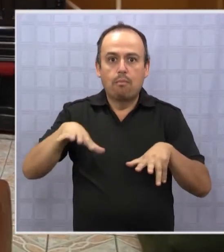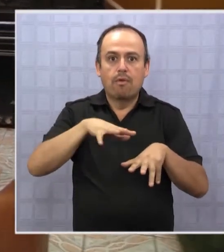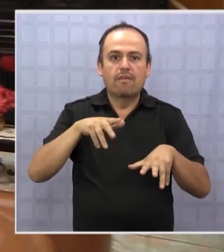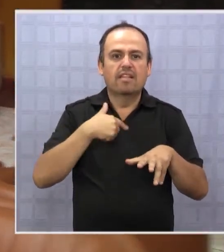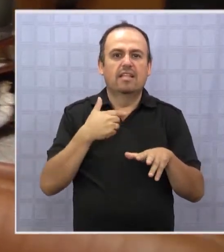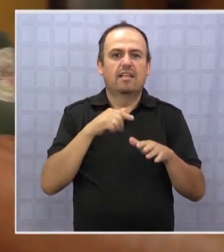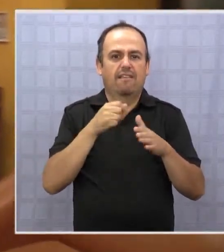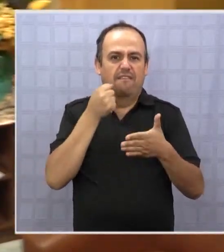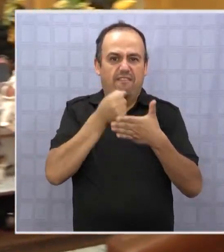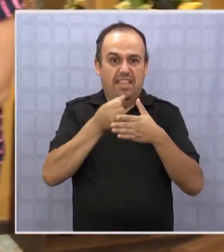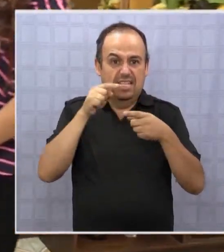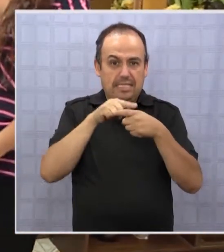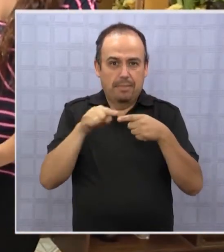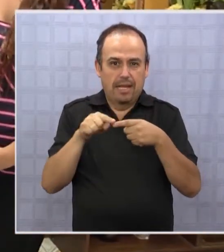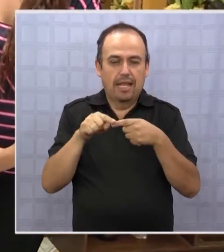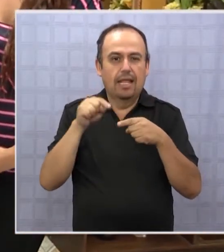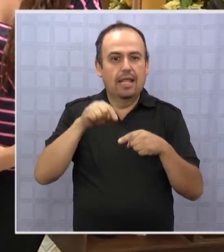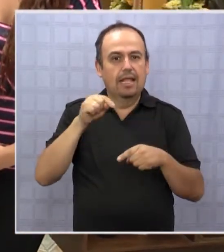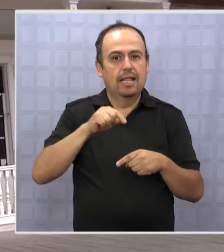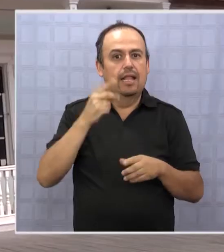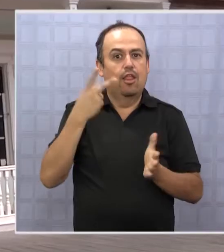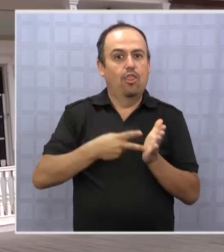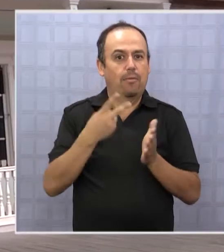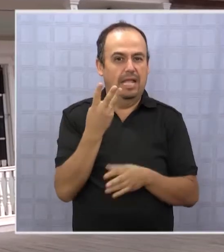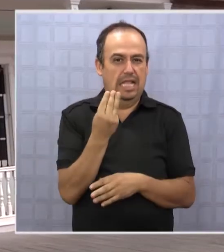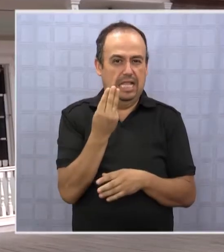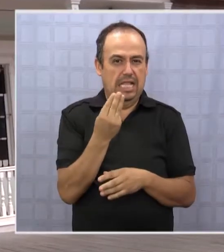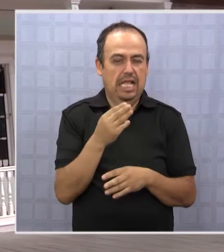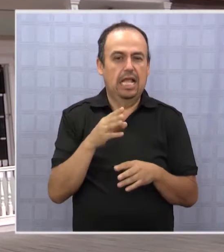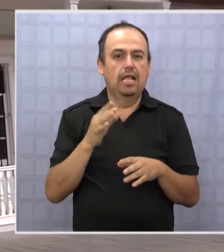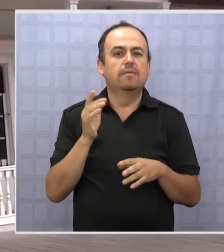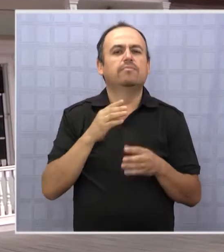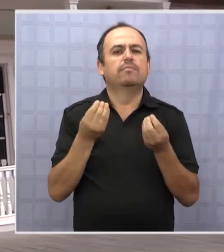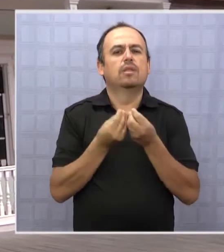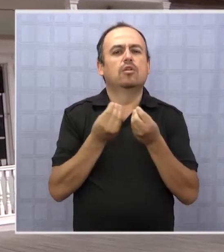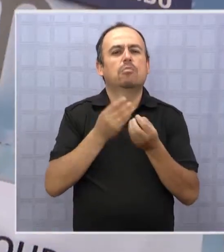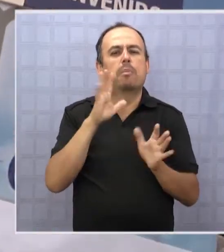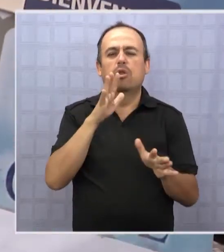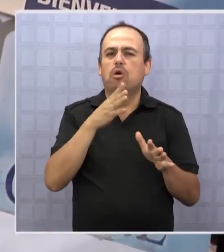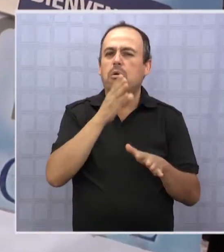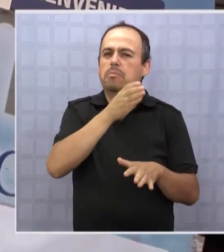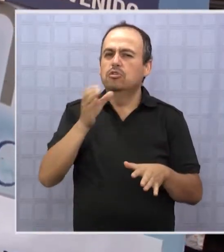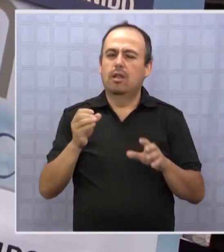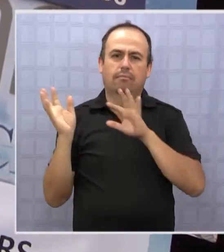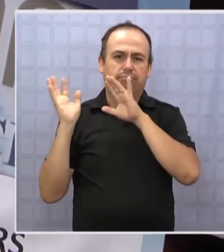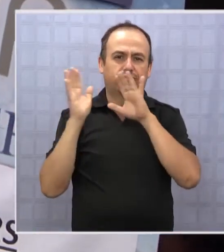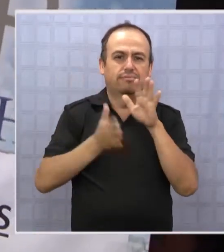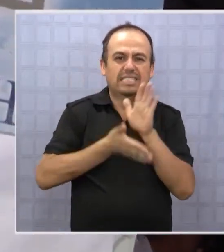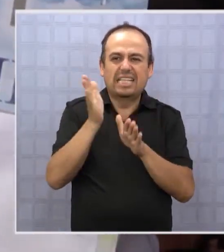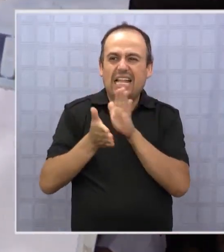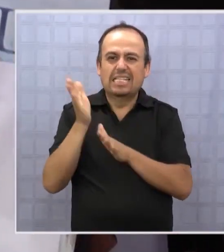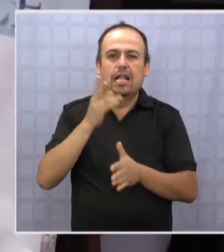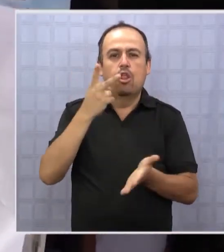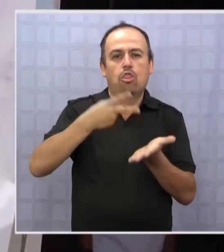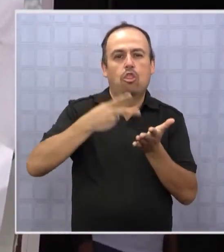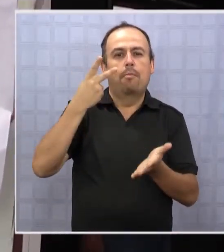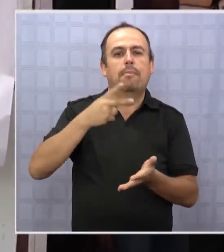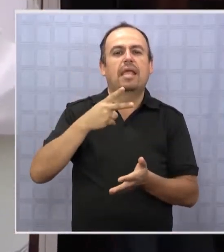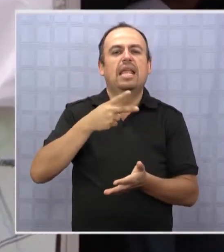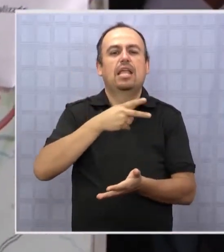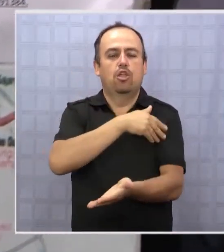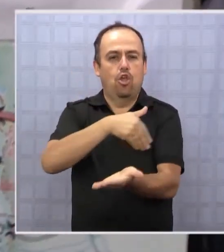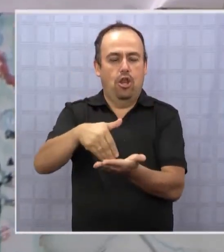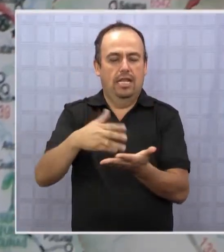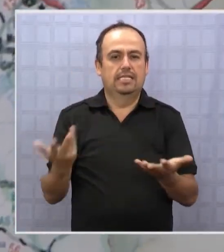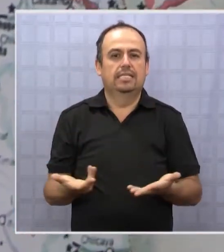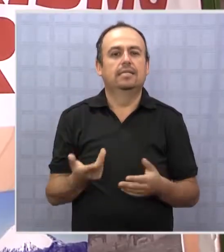Interno para el fin de Semana Santo, este 2013 se moverán de sus hogares dos millones de chilenos. Hemos de esperar que